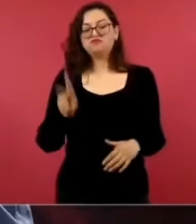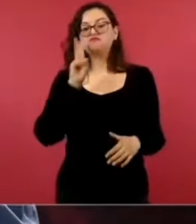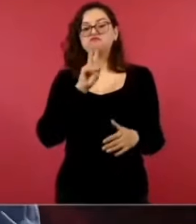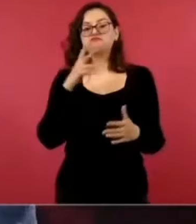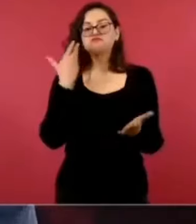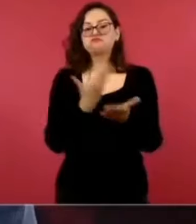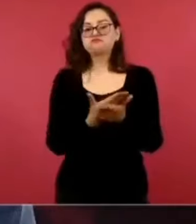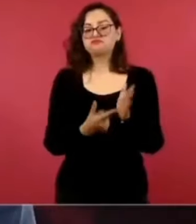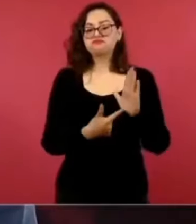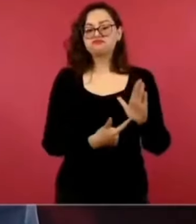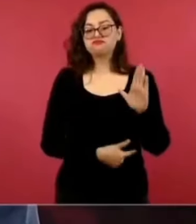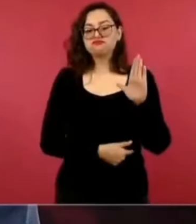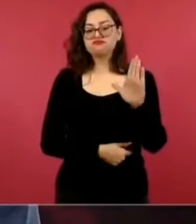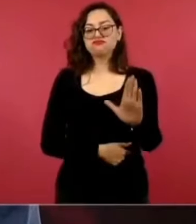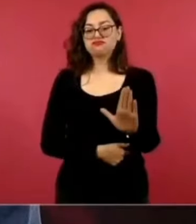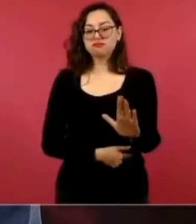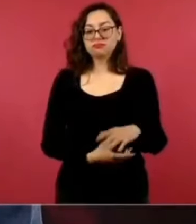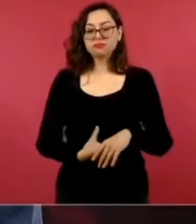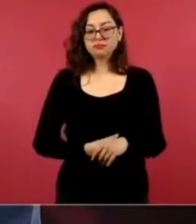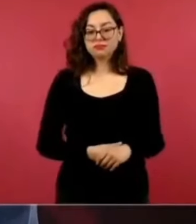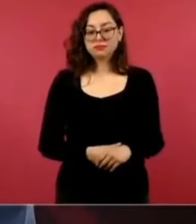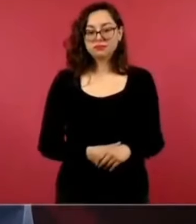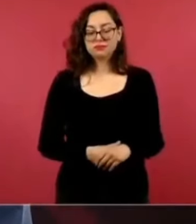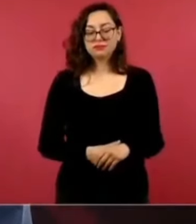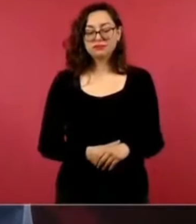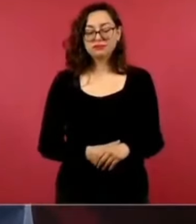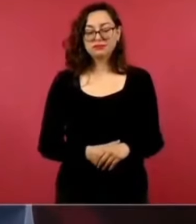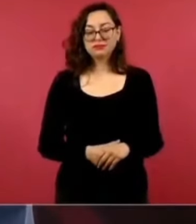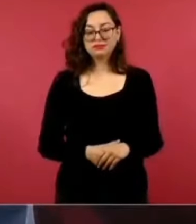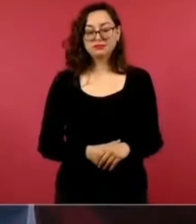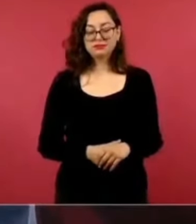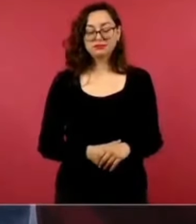científicamente.